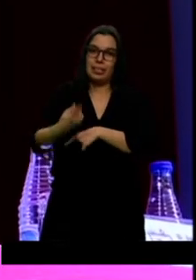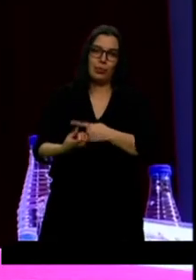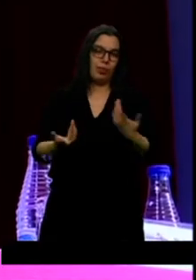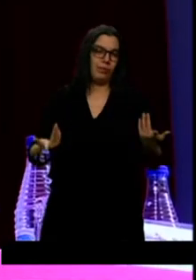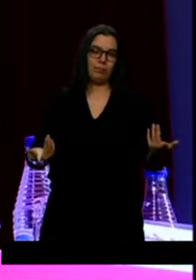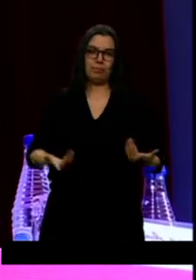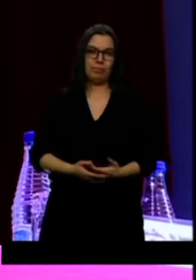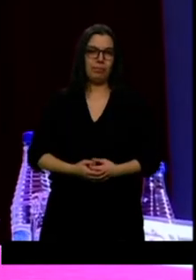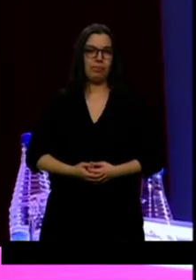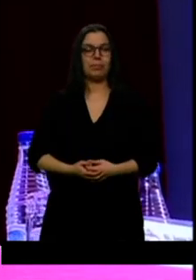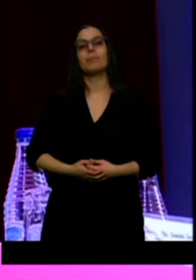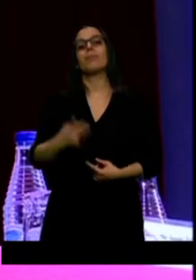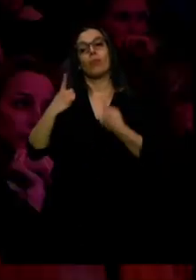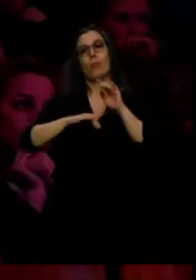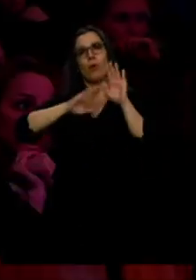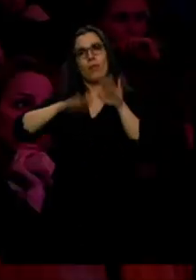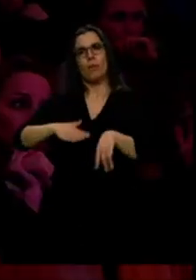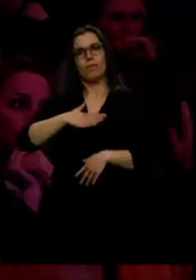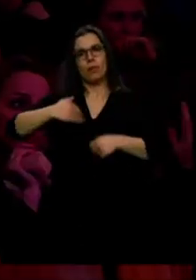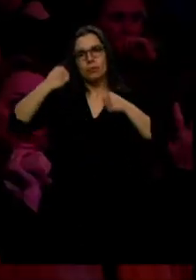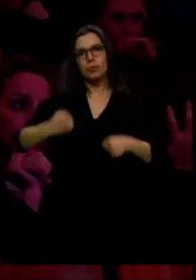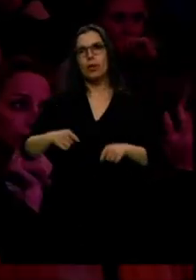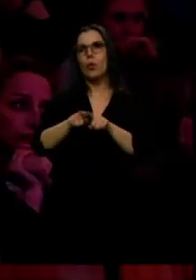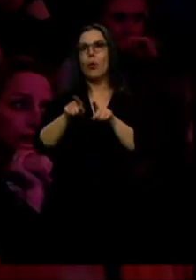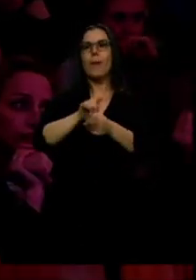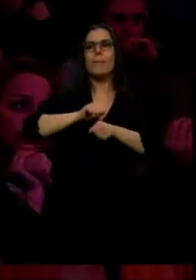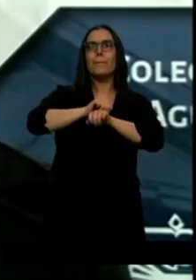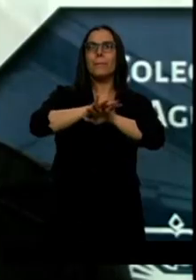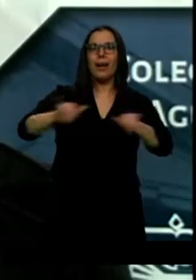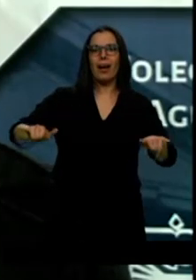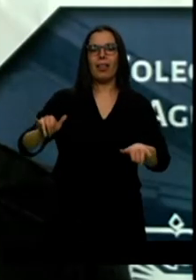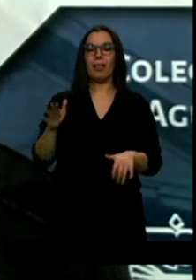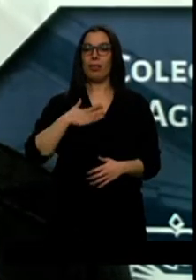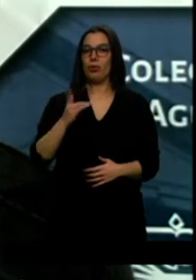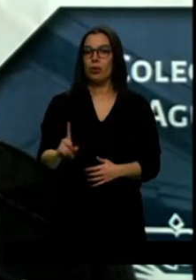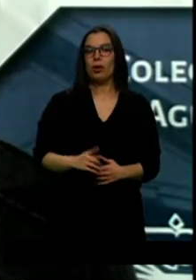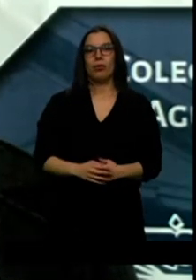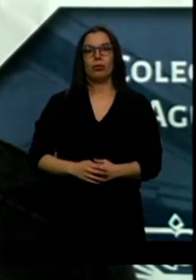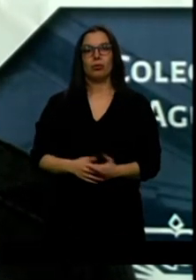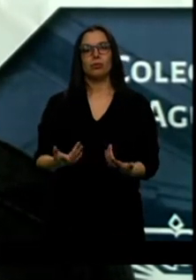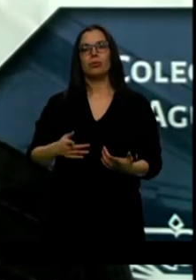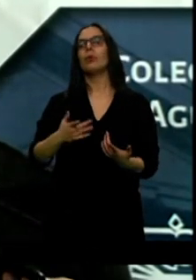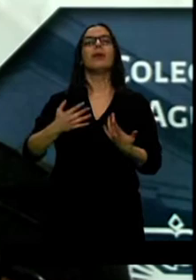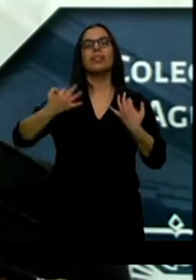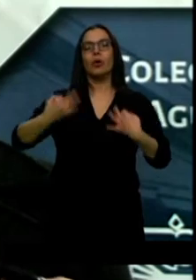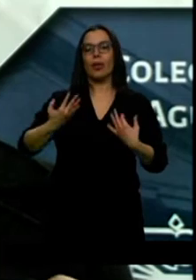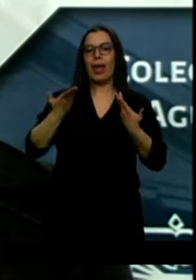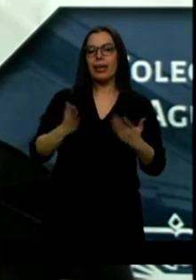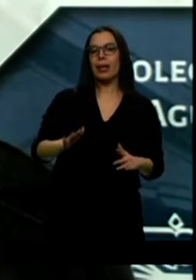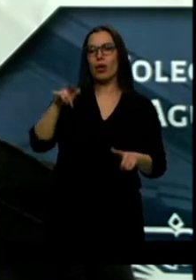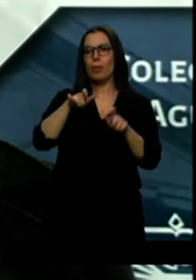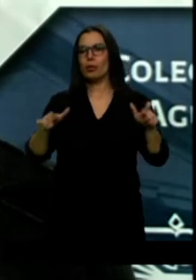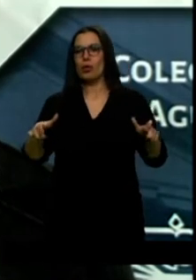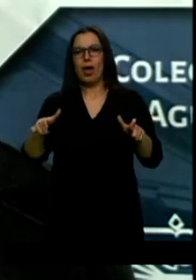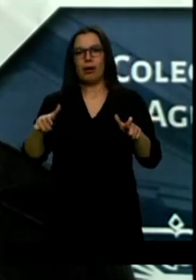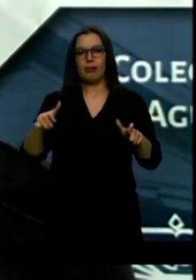los partidarios subrayan que su afán no es la venganza. Ante la seguridad de nuestros hijos, de la gente más vulnerable, de las personas más vulnerables de este país, debe